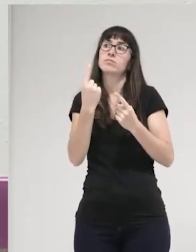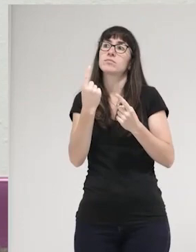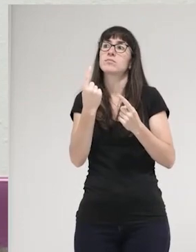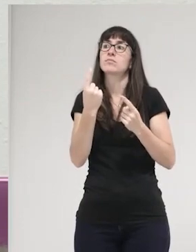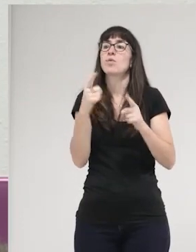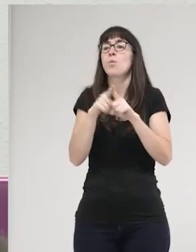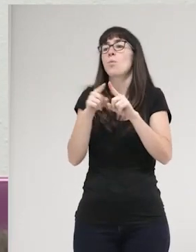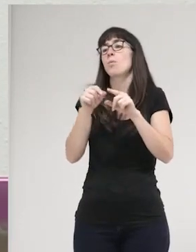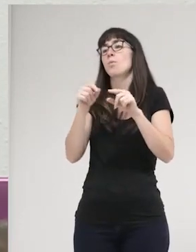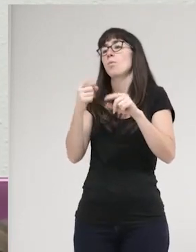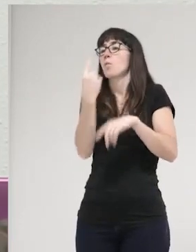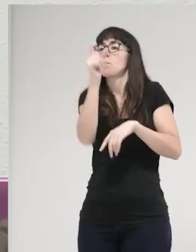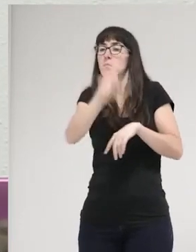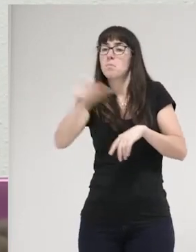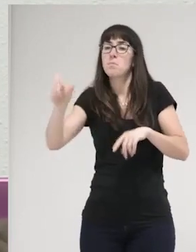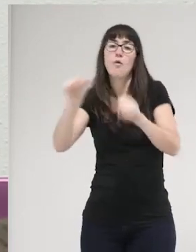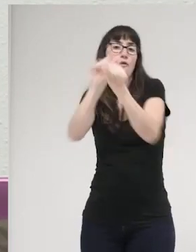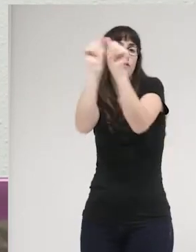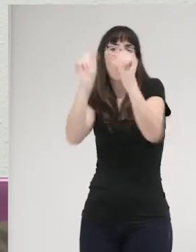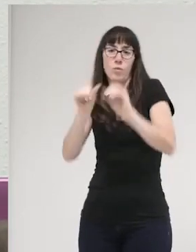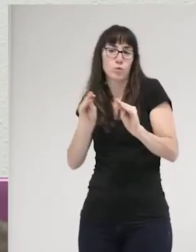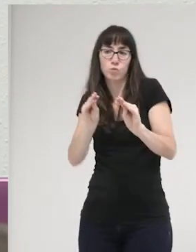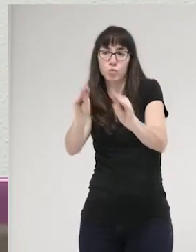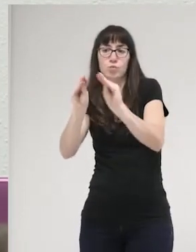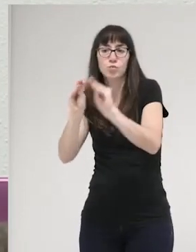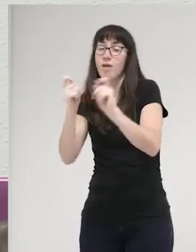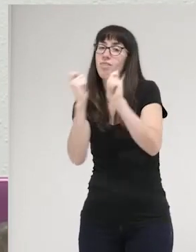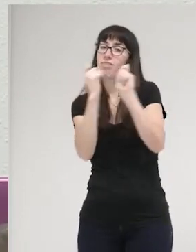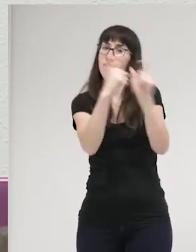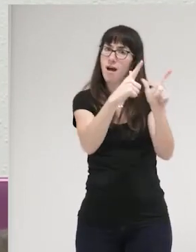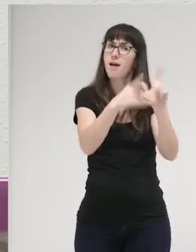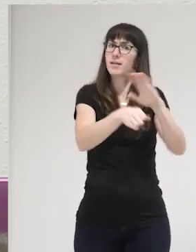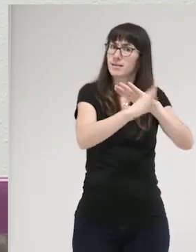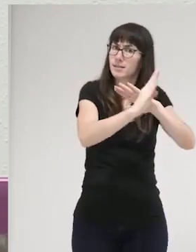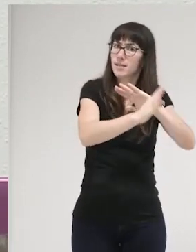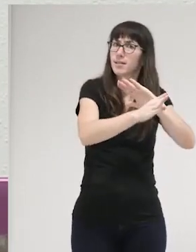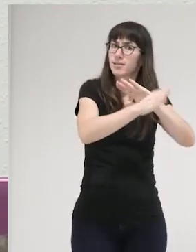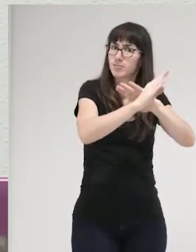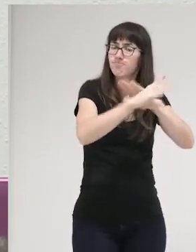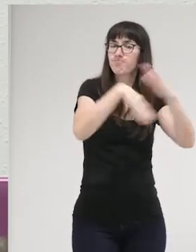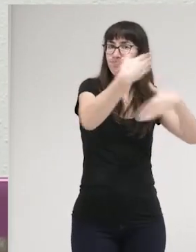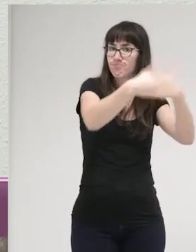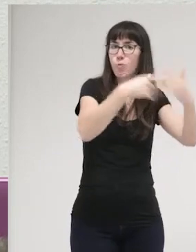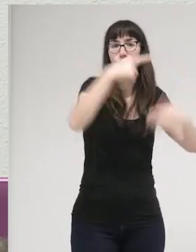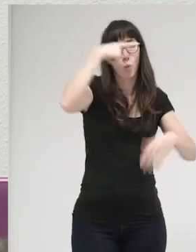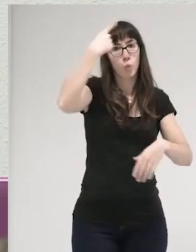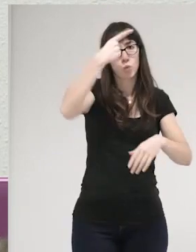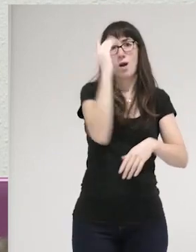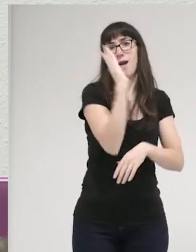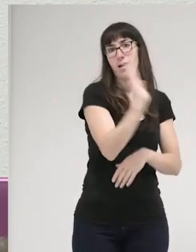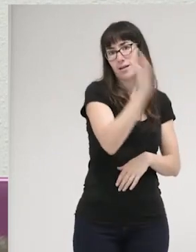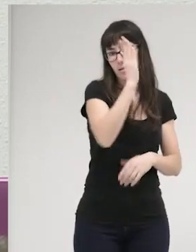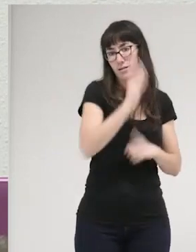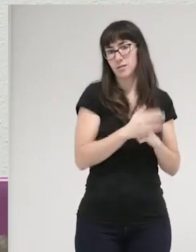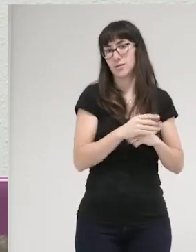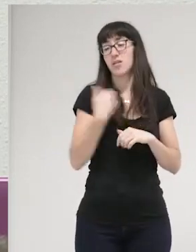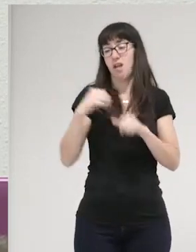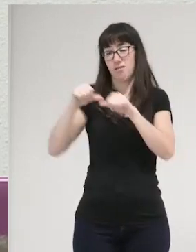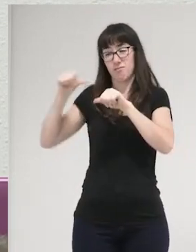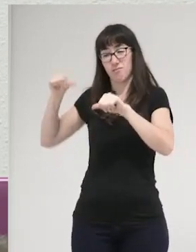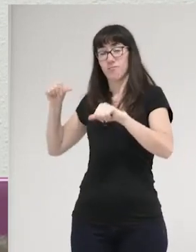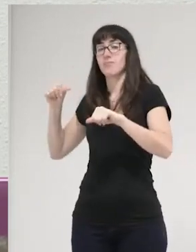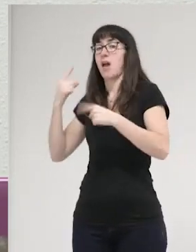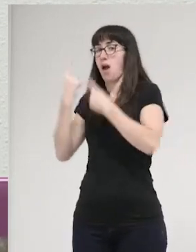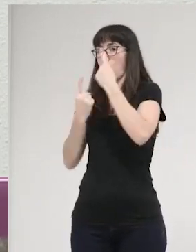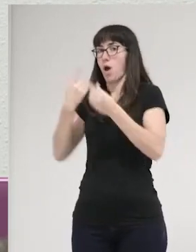determinada forma que de alguna forma favorecen esa cultura del castigo. Como yo creo que se ha señalado y ya se viene señalando desde hace tiempo por